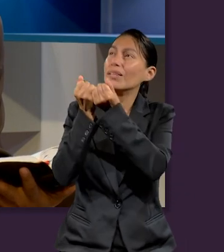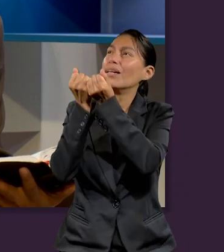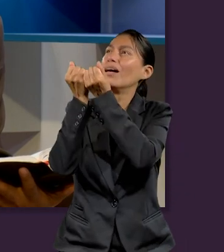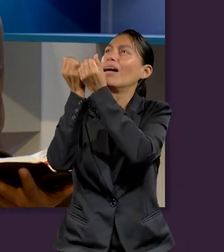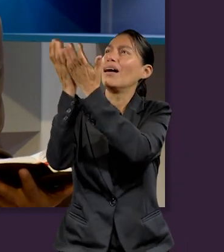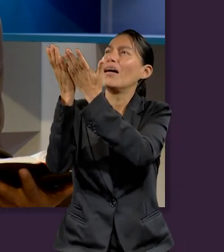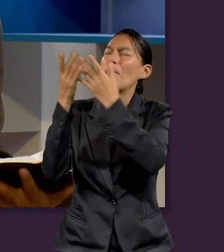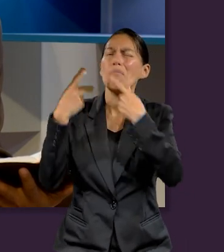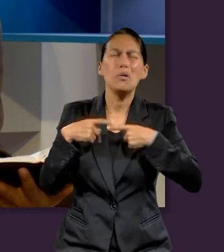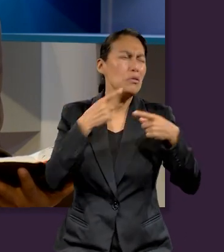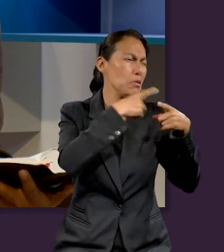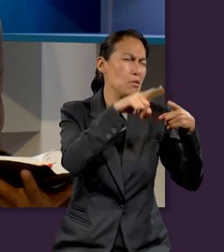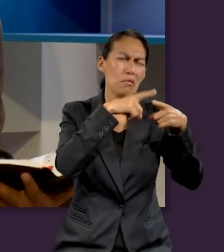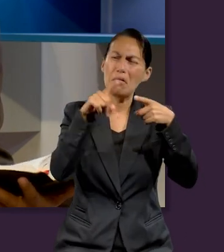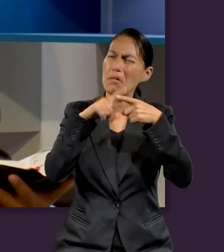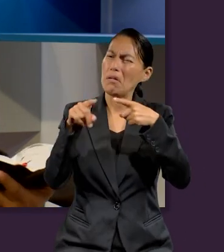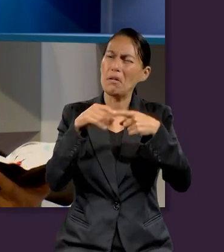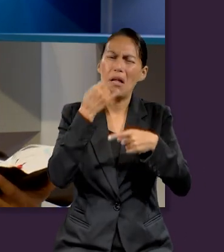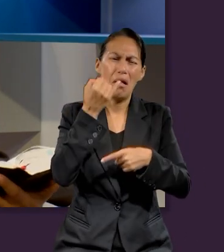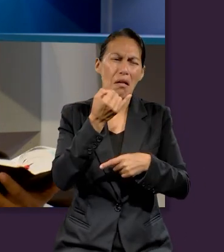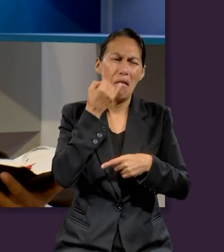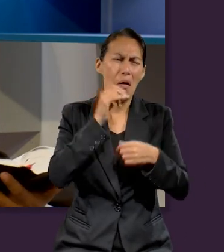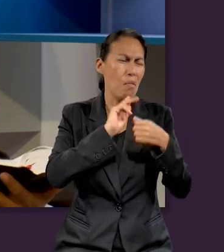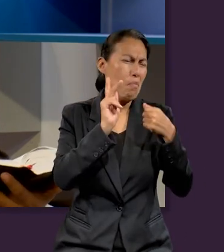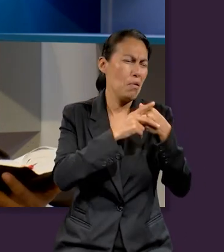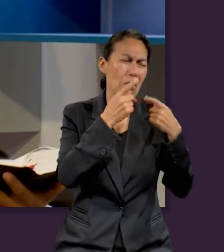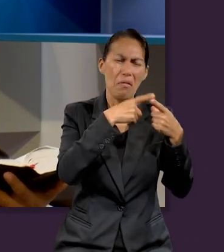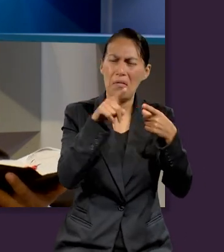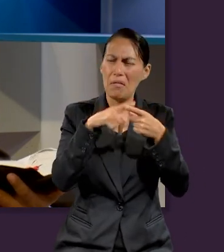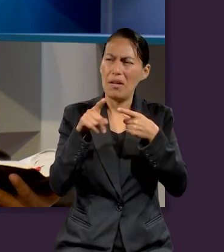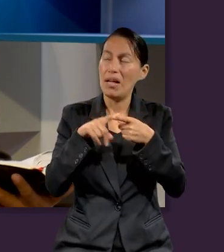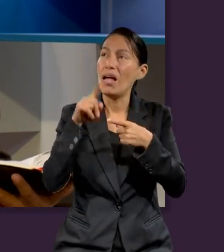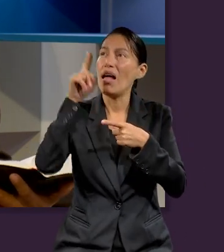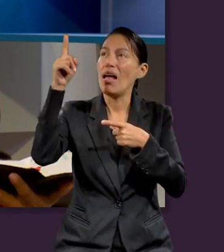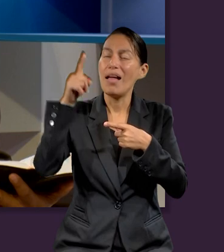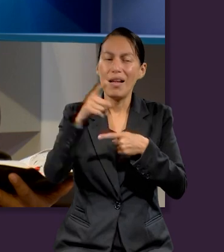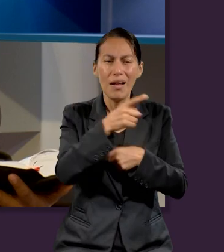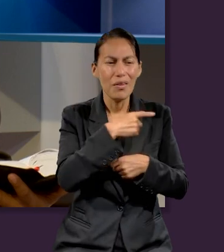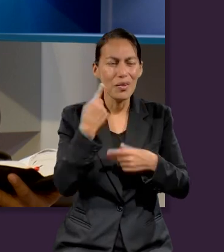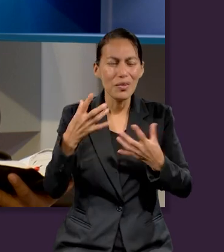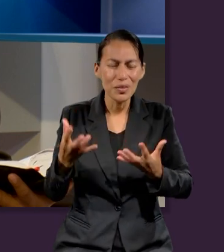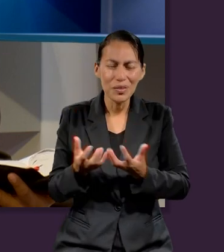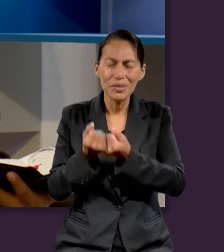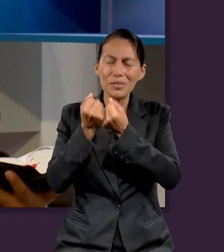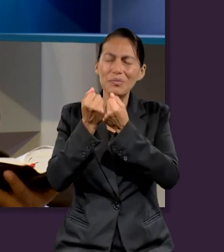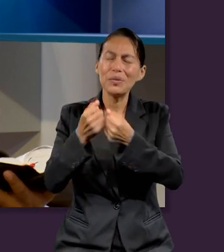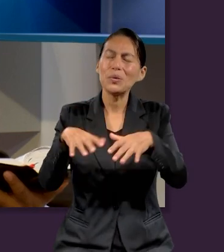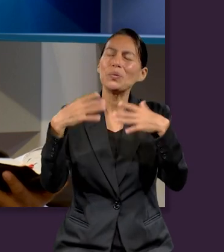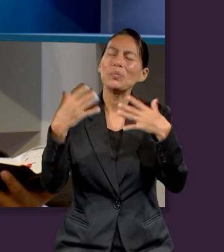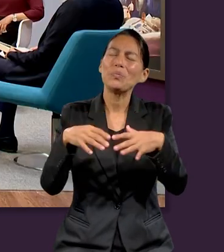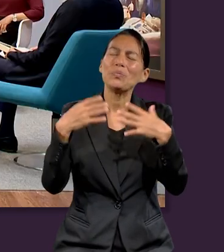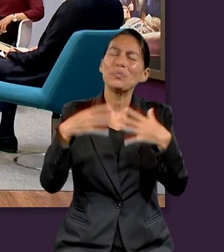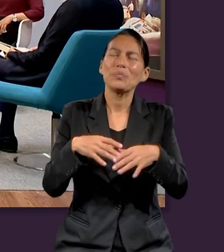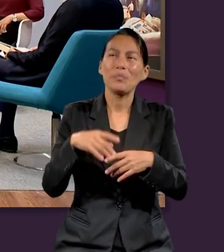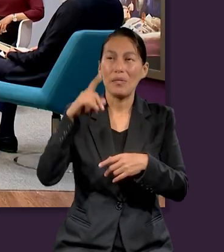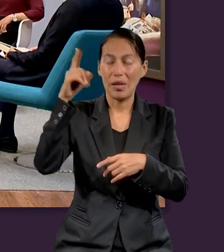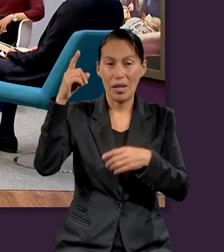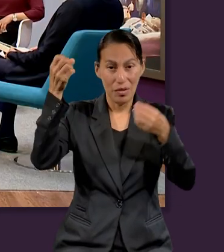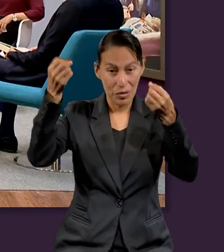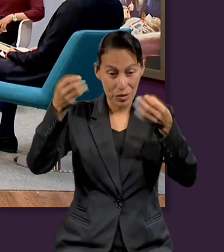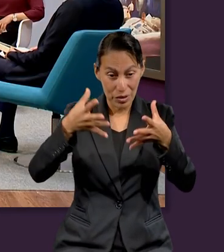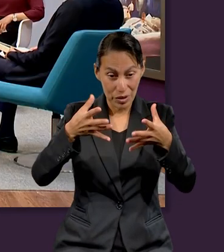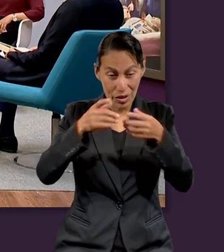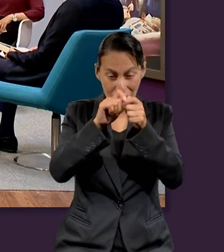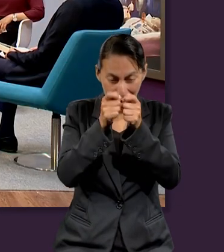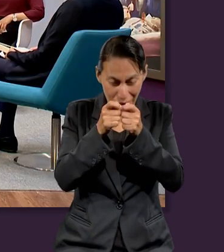linaje y lengua y pueblo y nación. O sea que tenemos que adorar a nuestro Dios porque es nuestro Criador